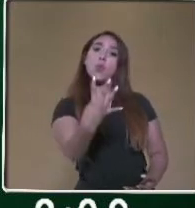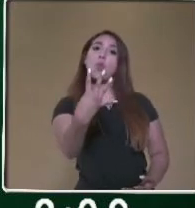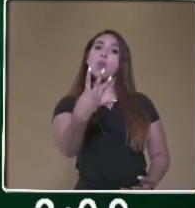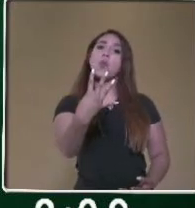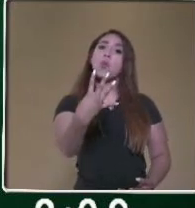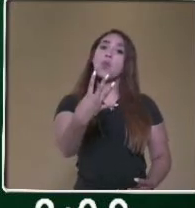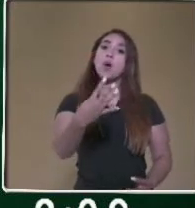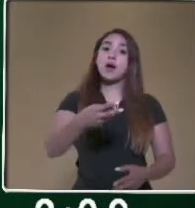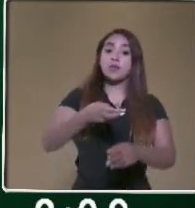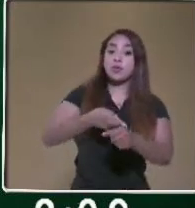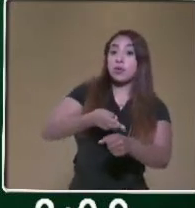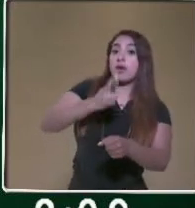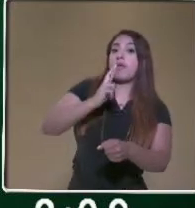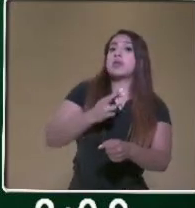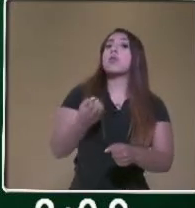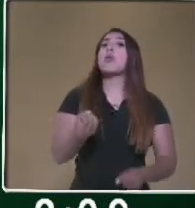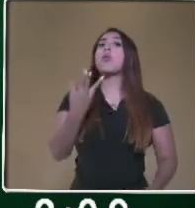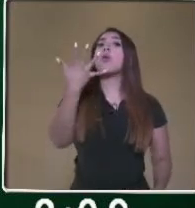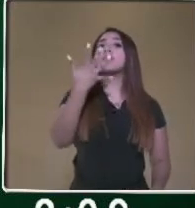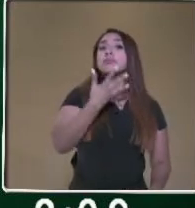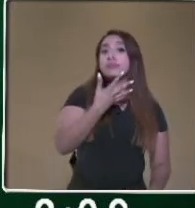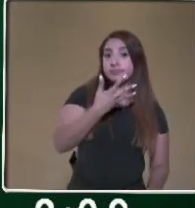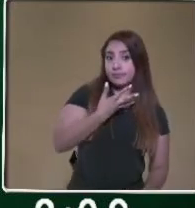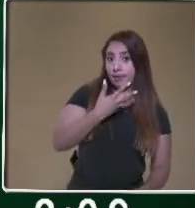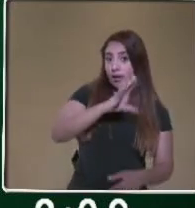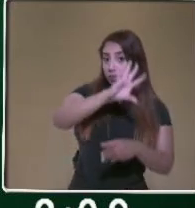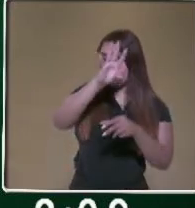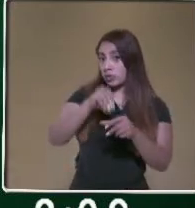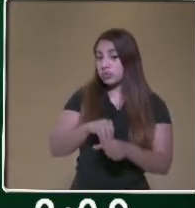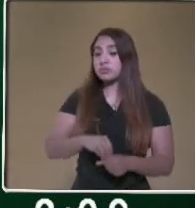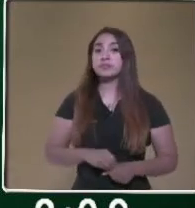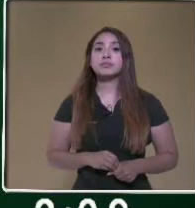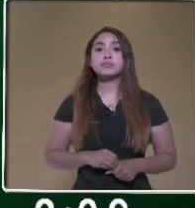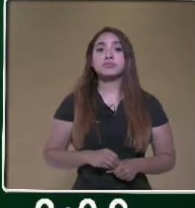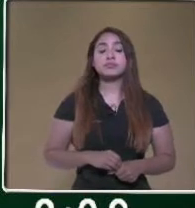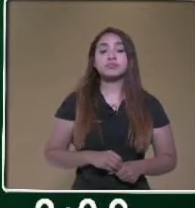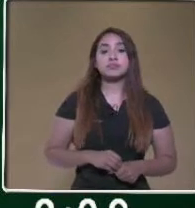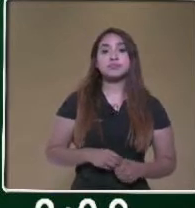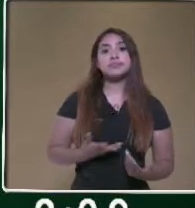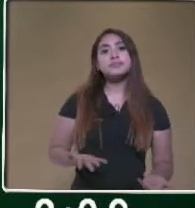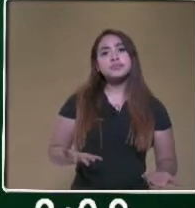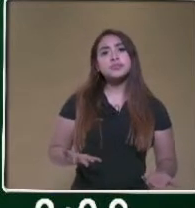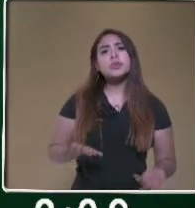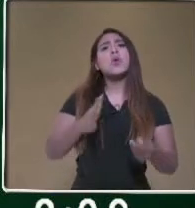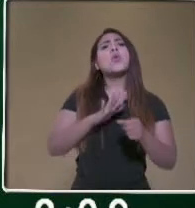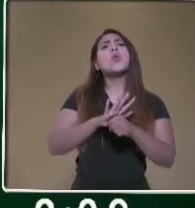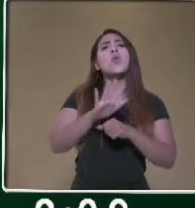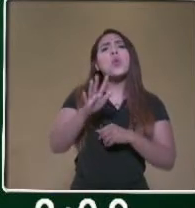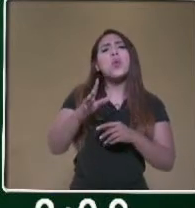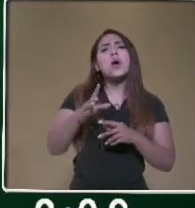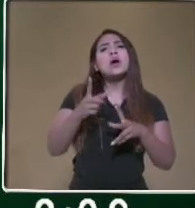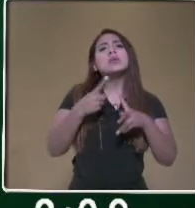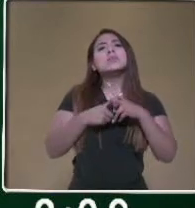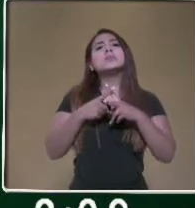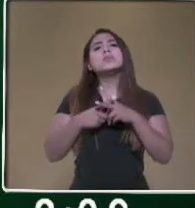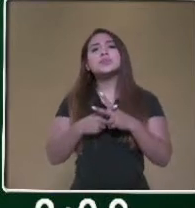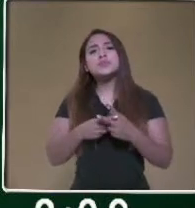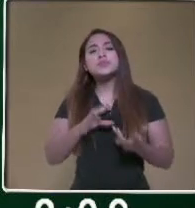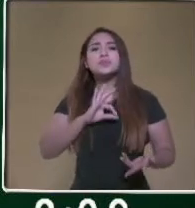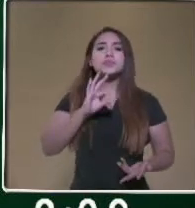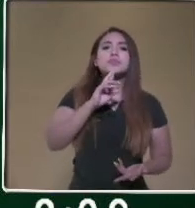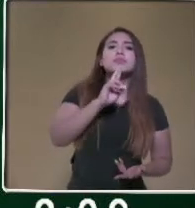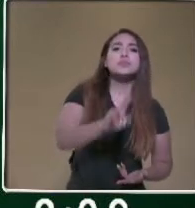descargaron en total? ¡Buena pregunta! ¿Y qué operación tendríamos que hacer para poder resolver